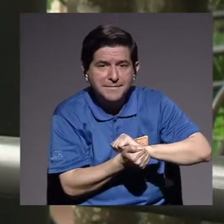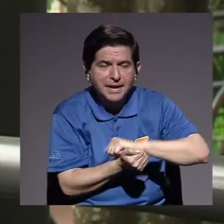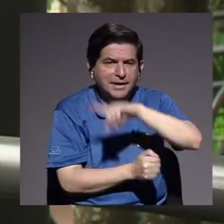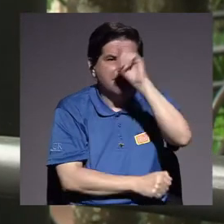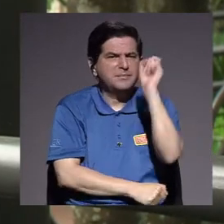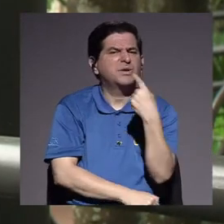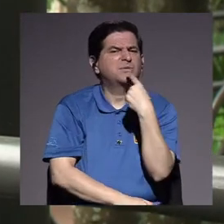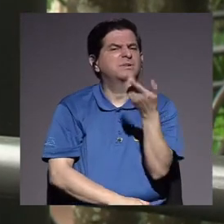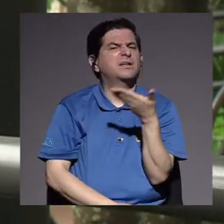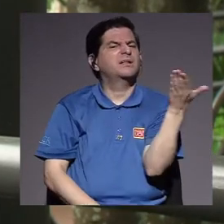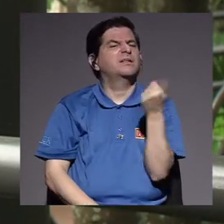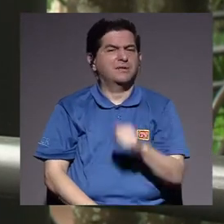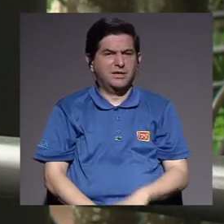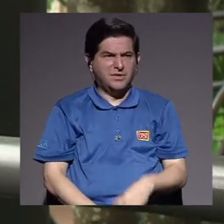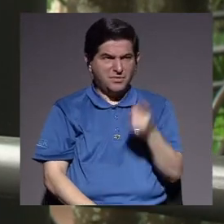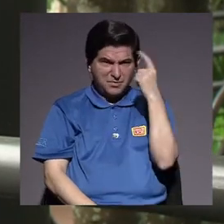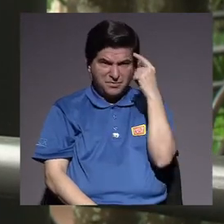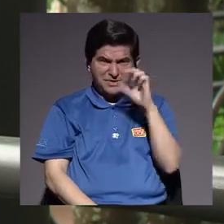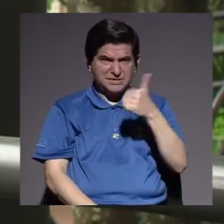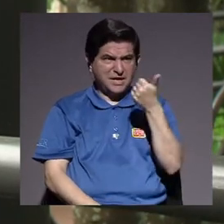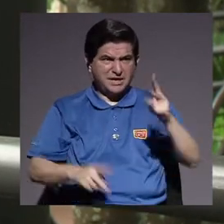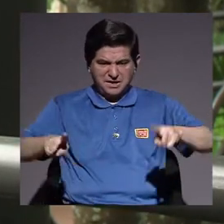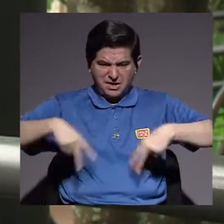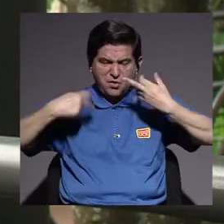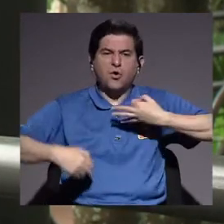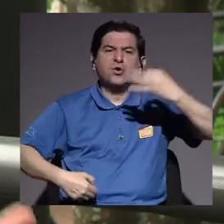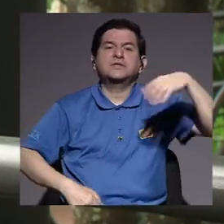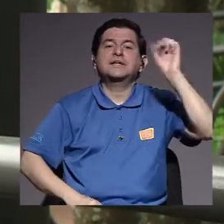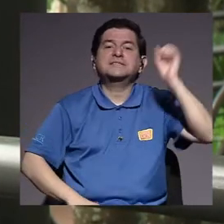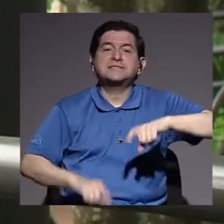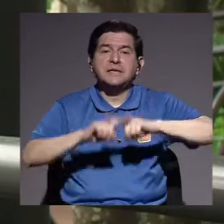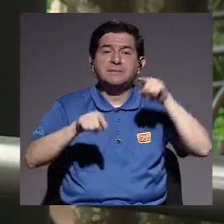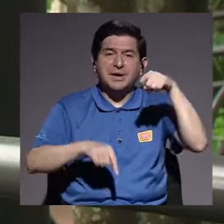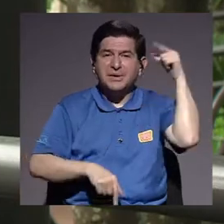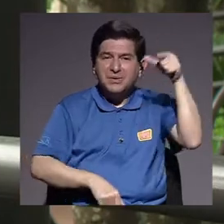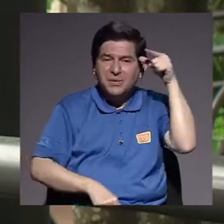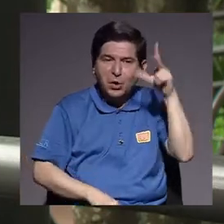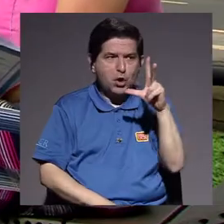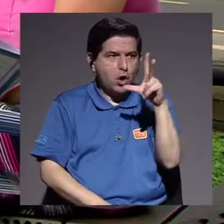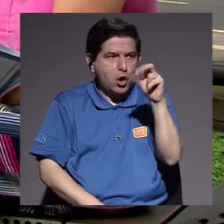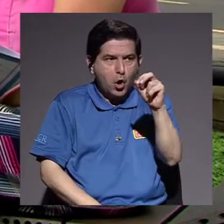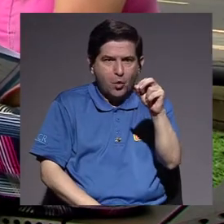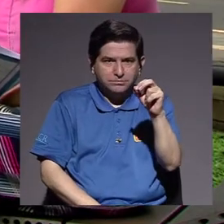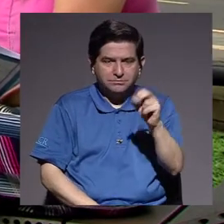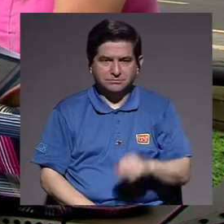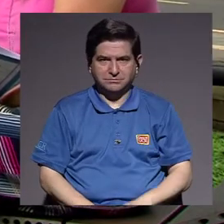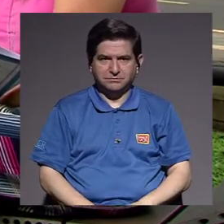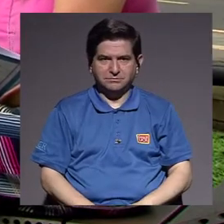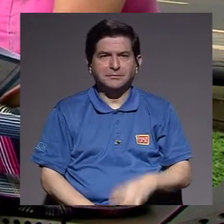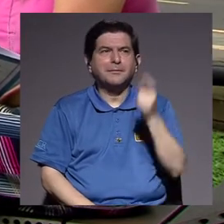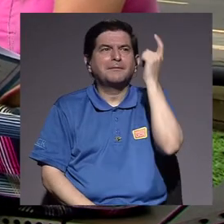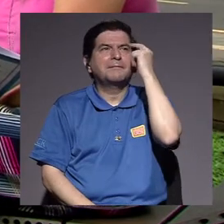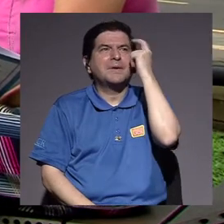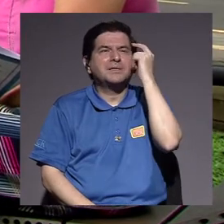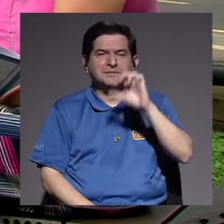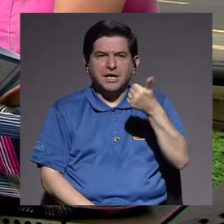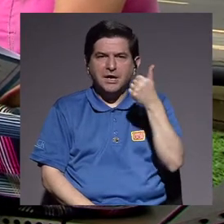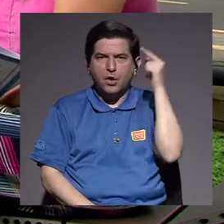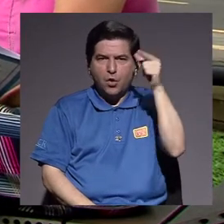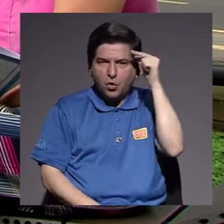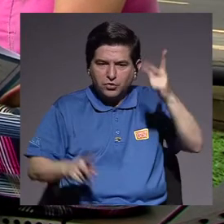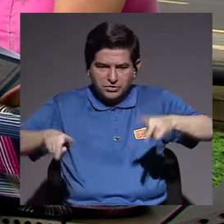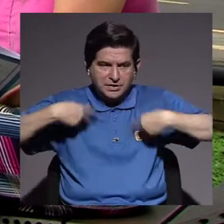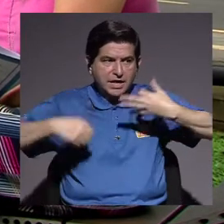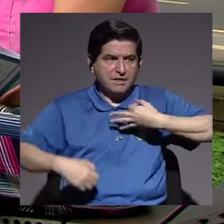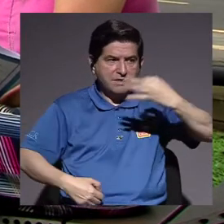la pregunta es que decías, ¿es posible pensar otra vida cotidiana? Sí, pero no bajo esta lógica. Para pensar otra lógica